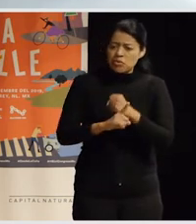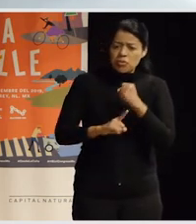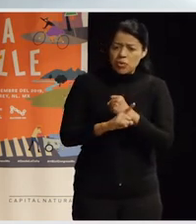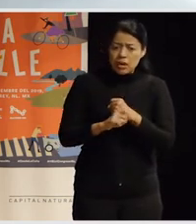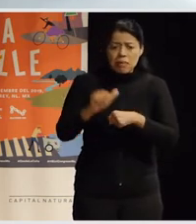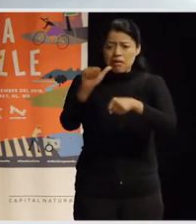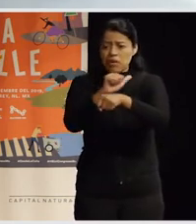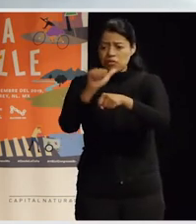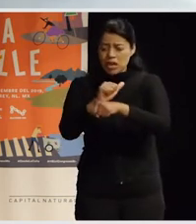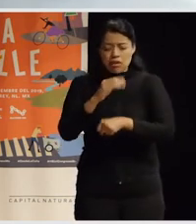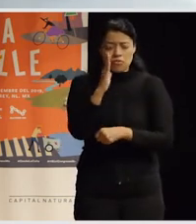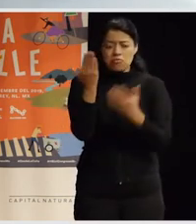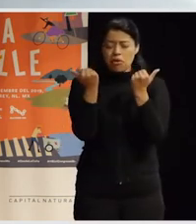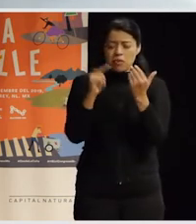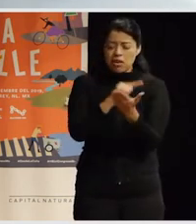el aparcamiento, ¿no?